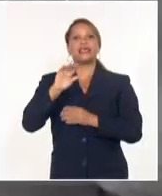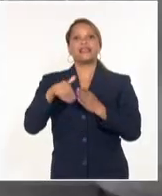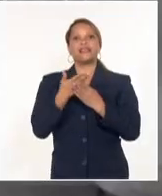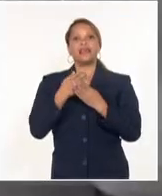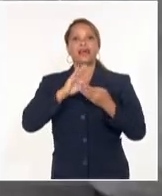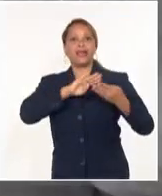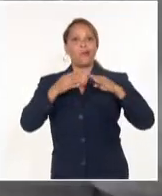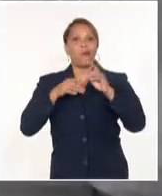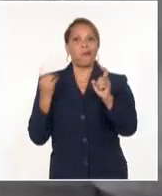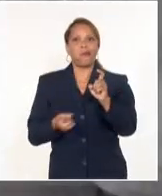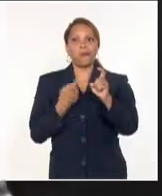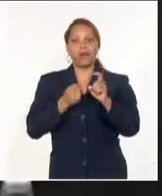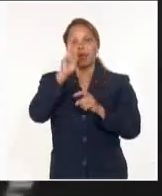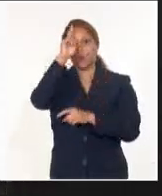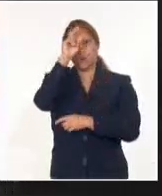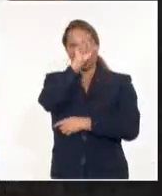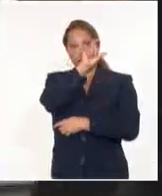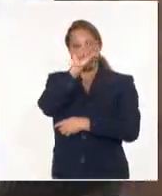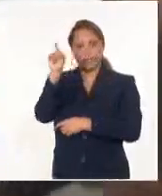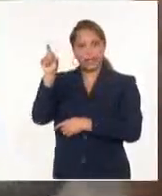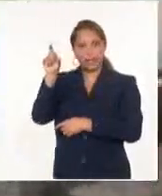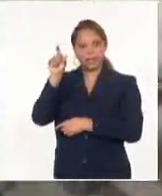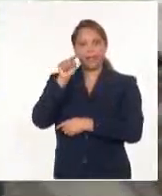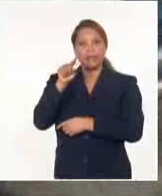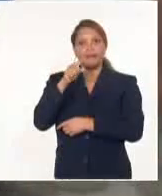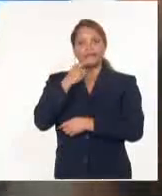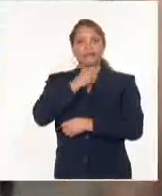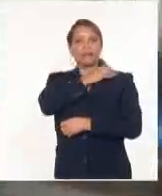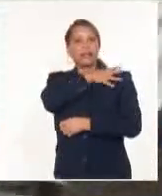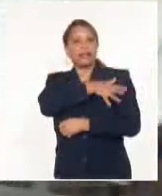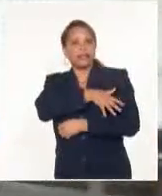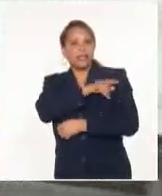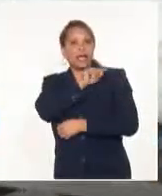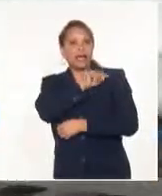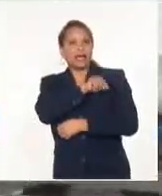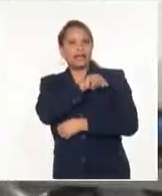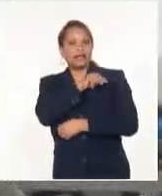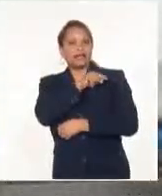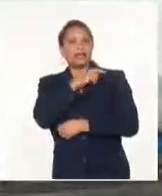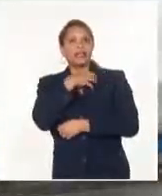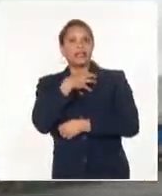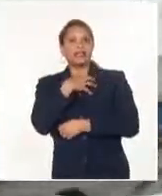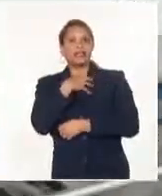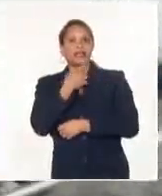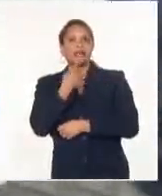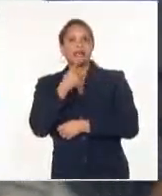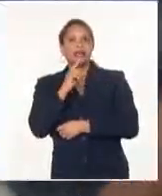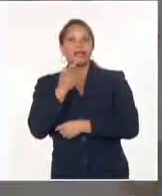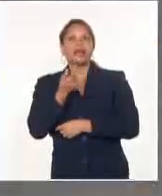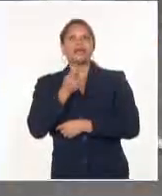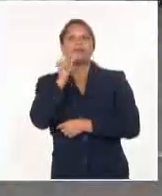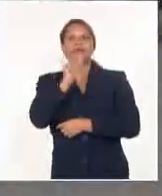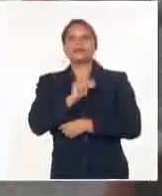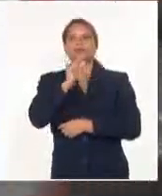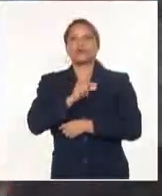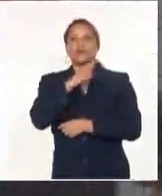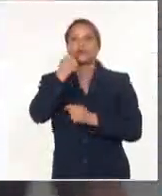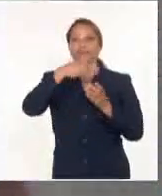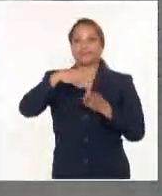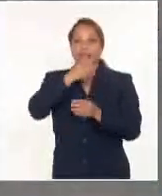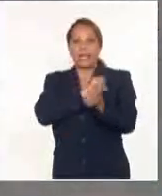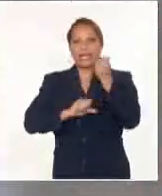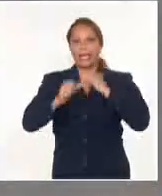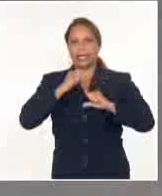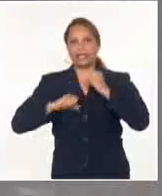hospitales, para hablar en plural, de la franja de Gaza, se encuentran totalmente desbordados de civiles heridos, mientras el ejército